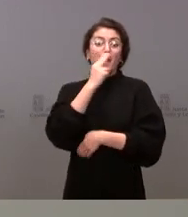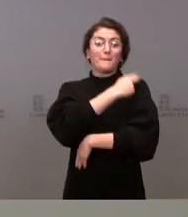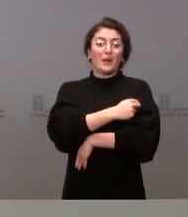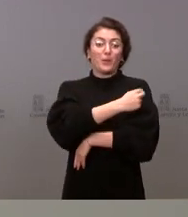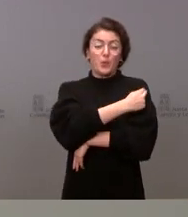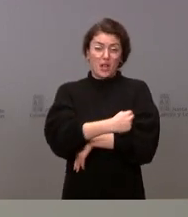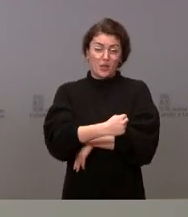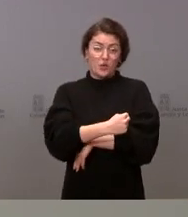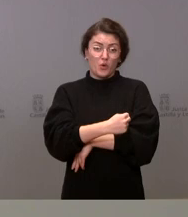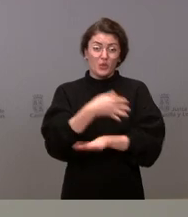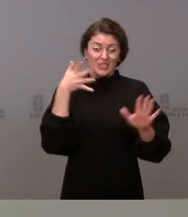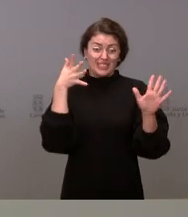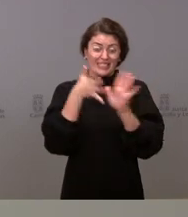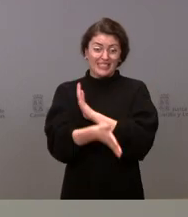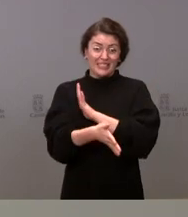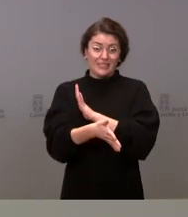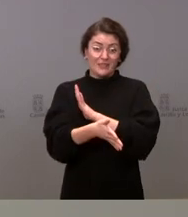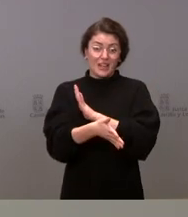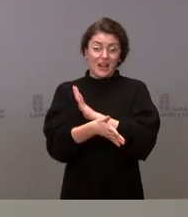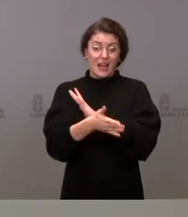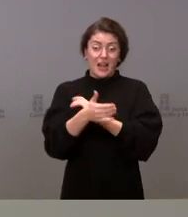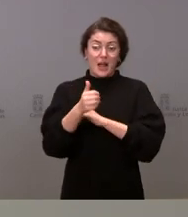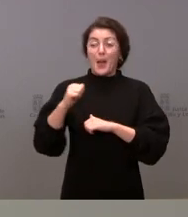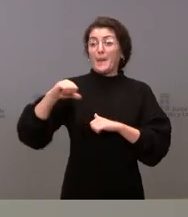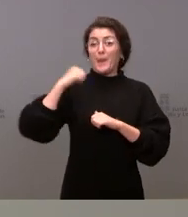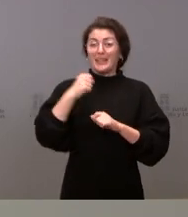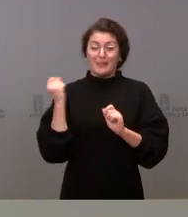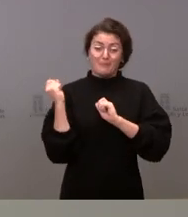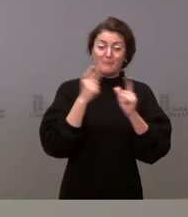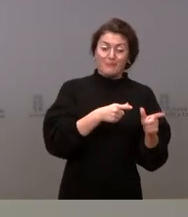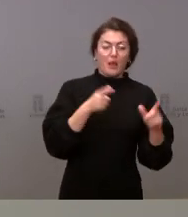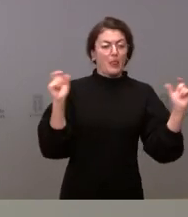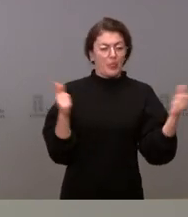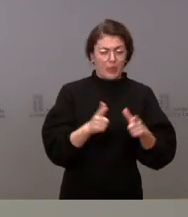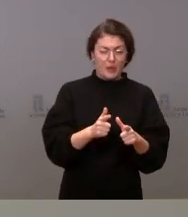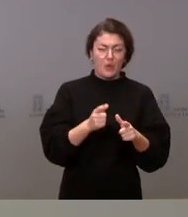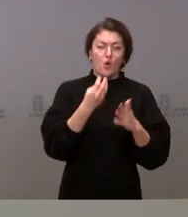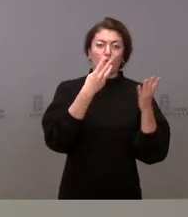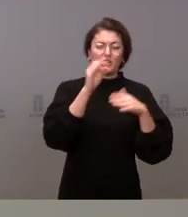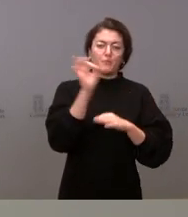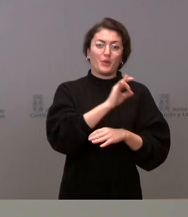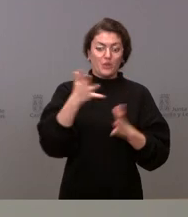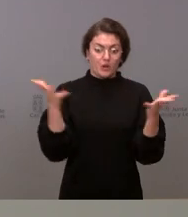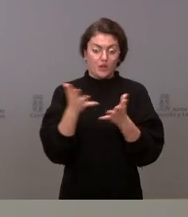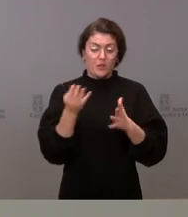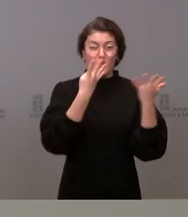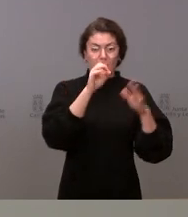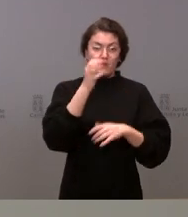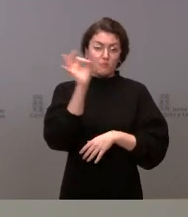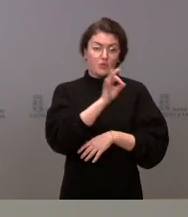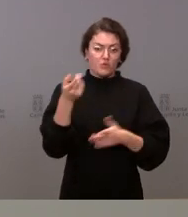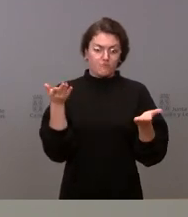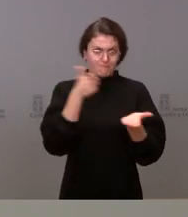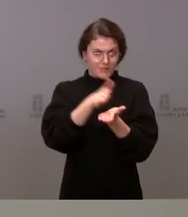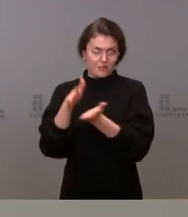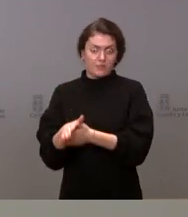75% de los ingresos en la planta, el 80% en críticos y el 90% en los fallecimientos. De hecho, con los